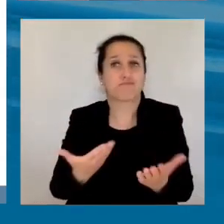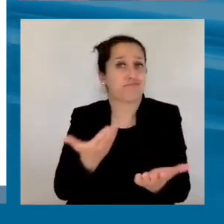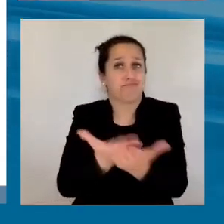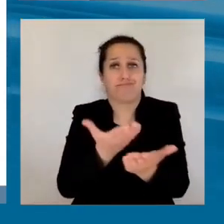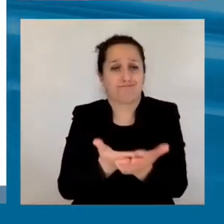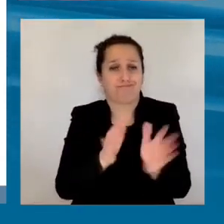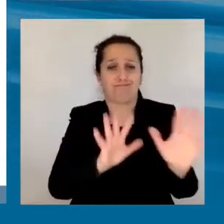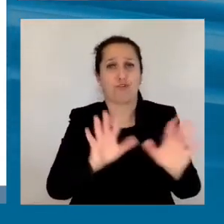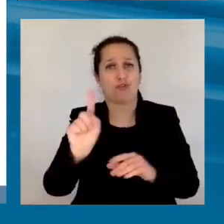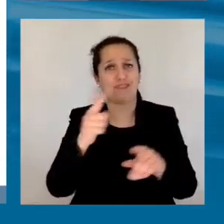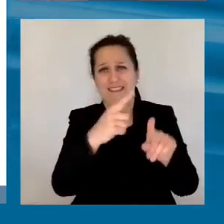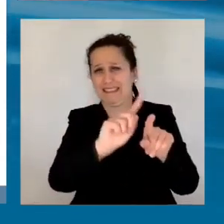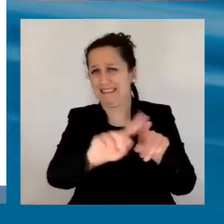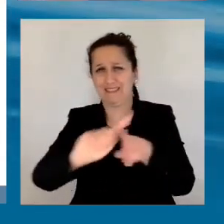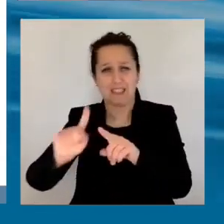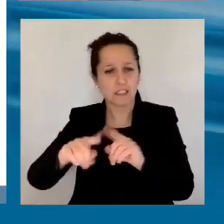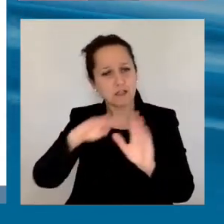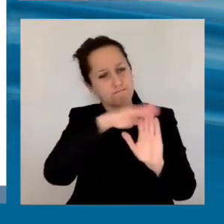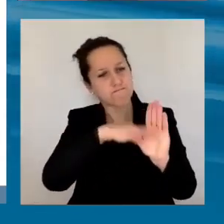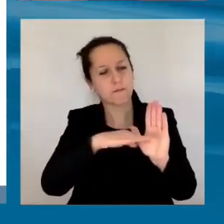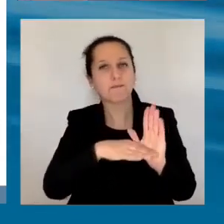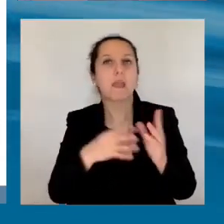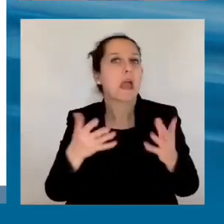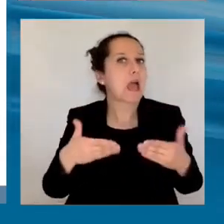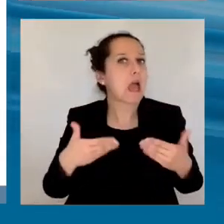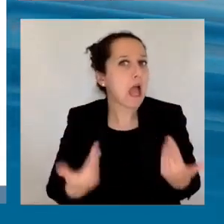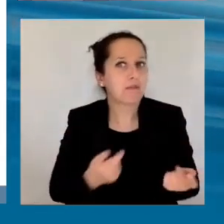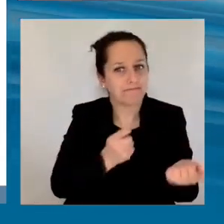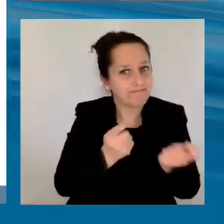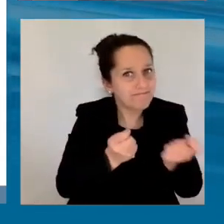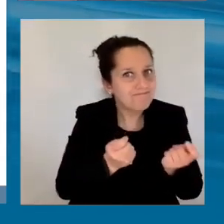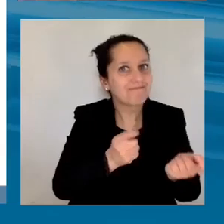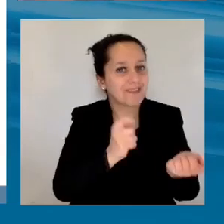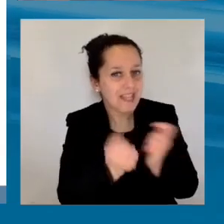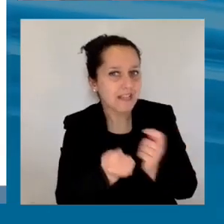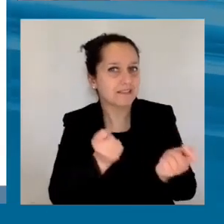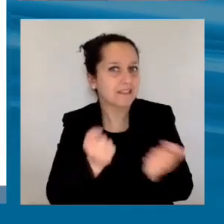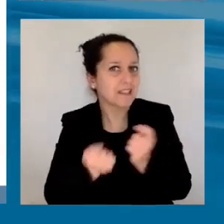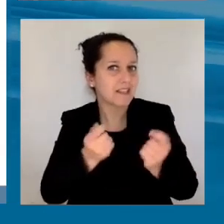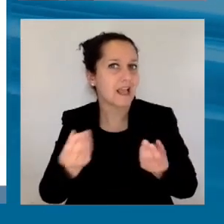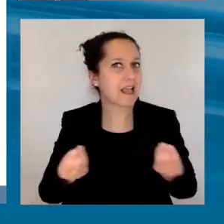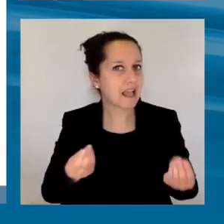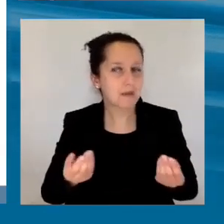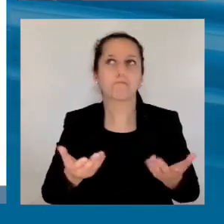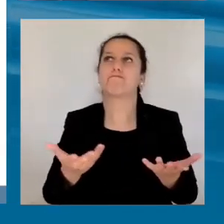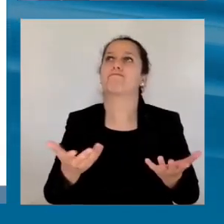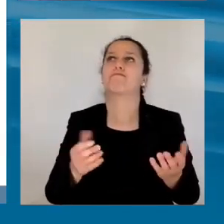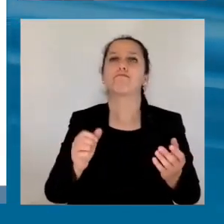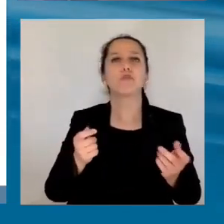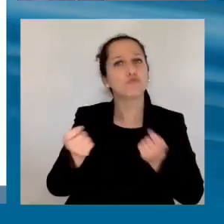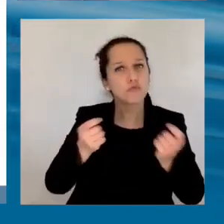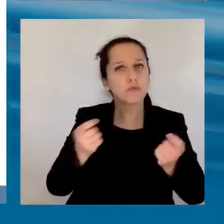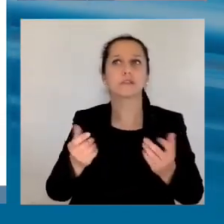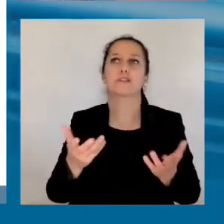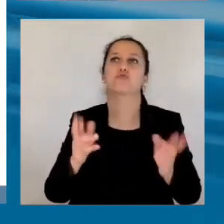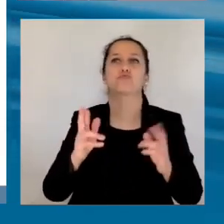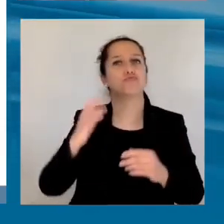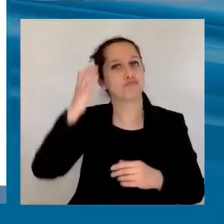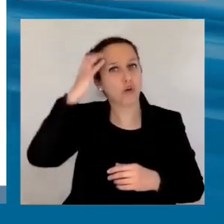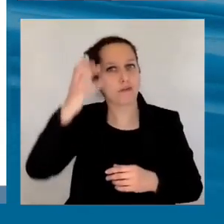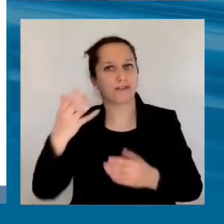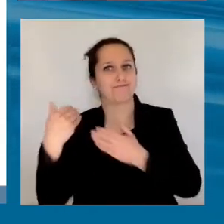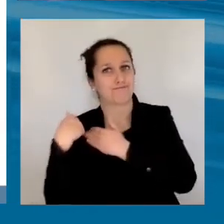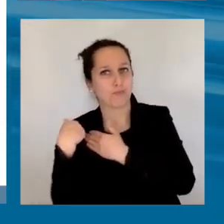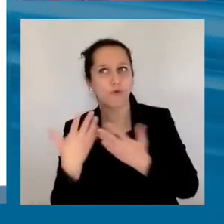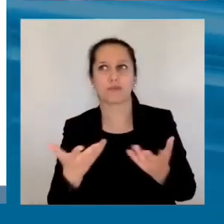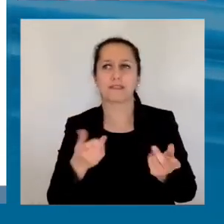gestionarlas que nos aterriza, por así decirlo, en los temas de gobernanza, capacidad de stop, espacios de diálogo social y economía política de